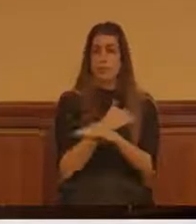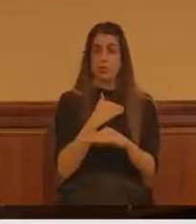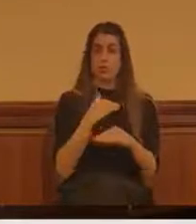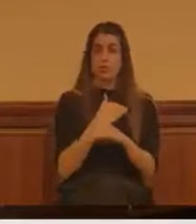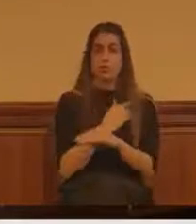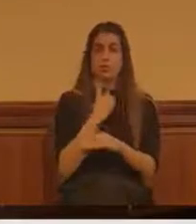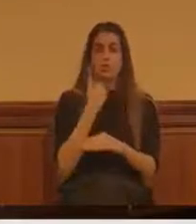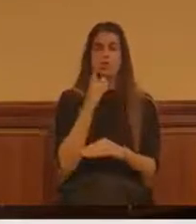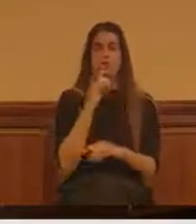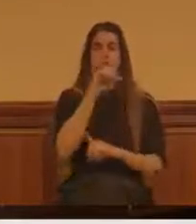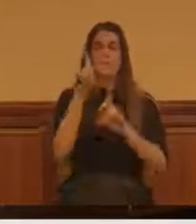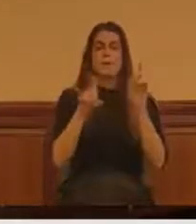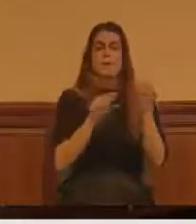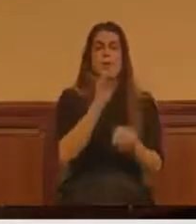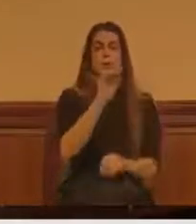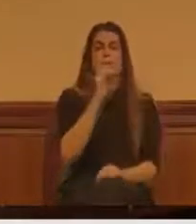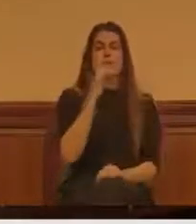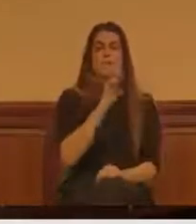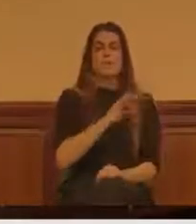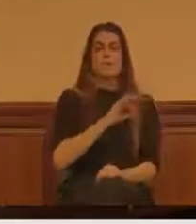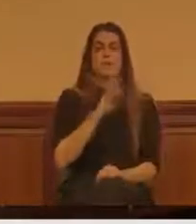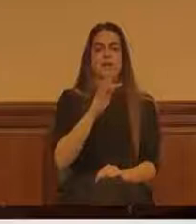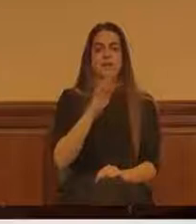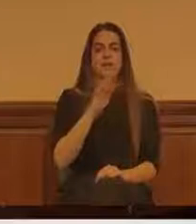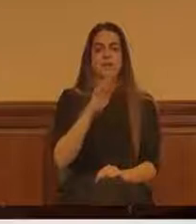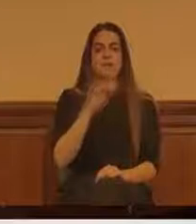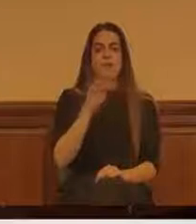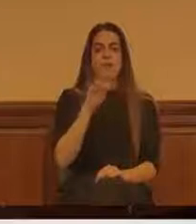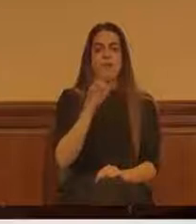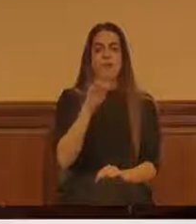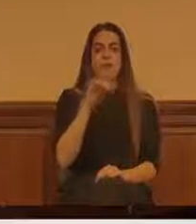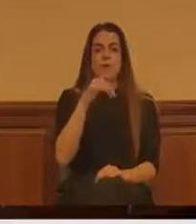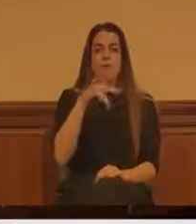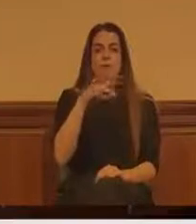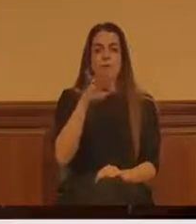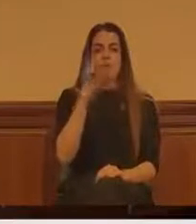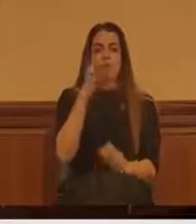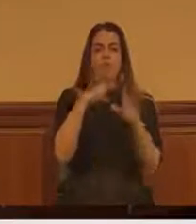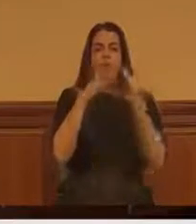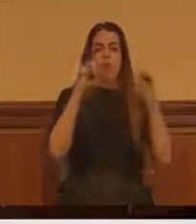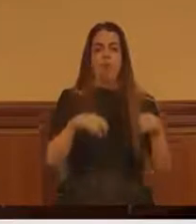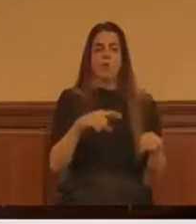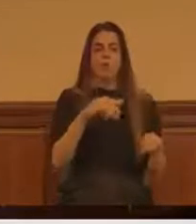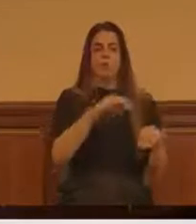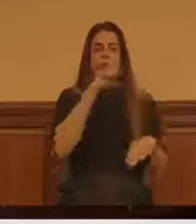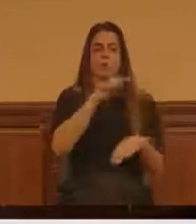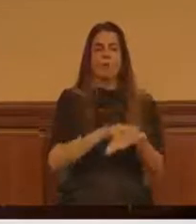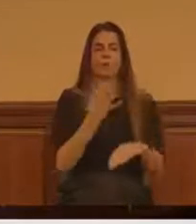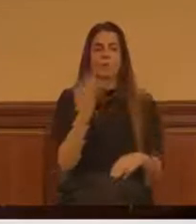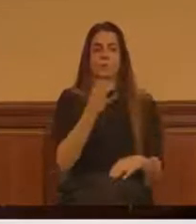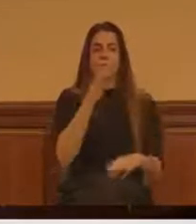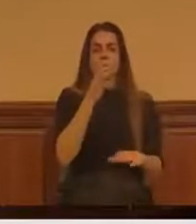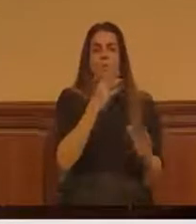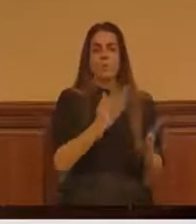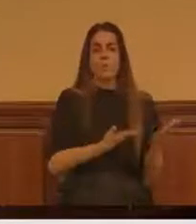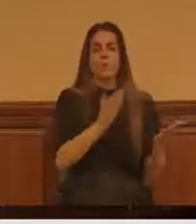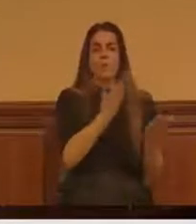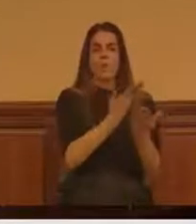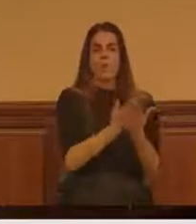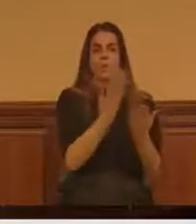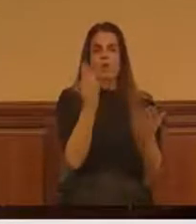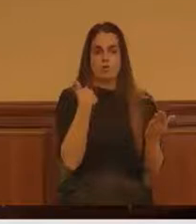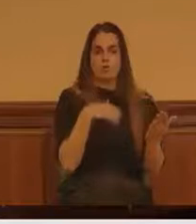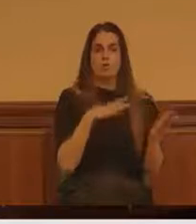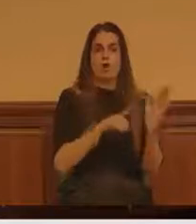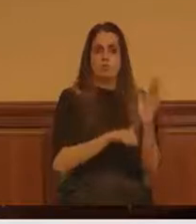pregunta a la señora Triviño para ver qué pasaba con el cumplimiento de estos acuerdos, porque esta moción había cobrado muchísima